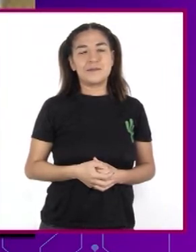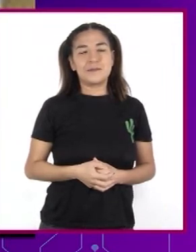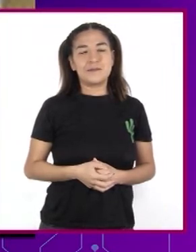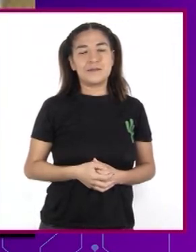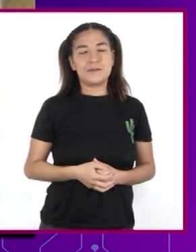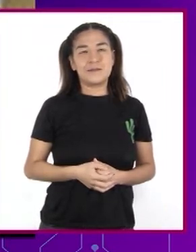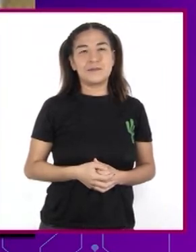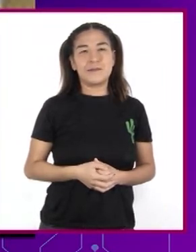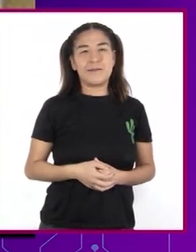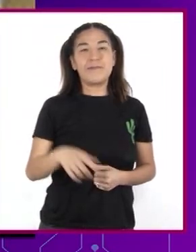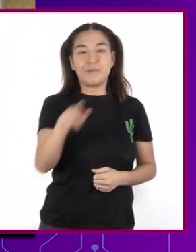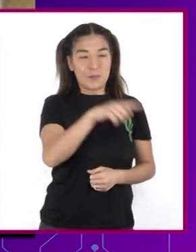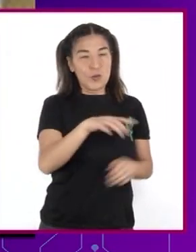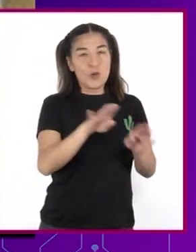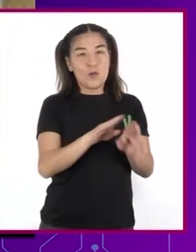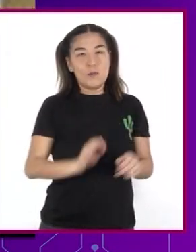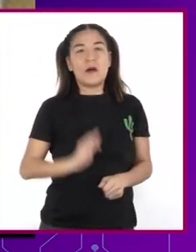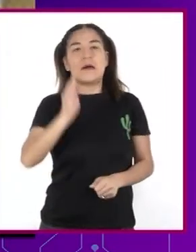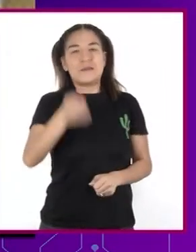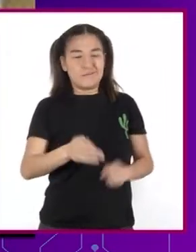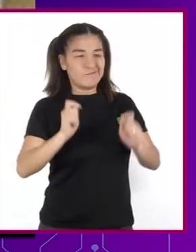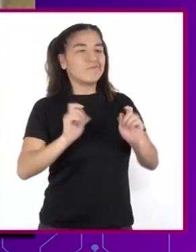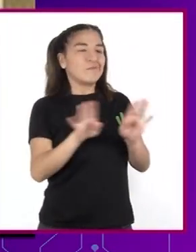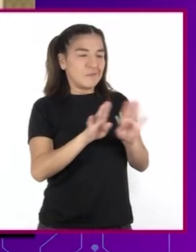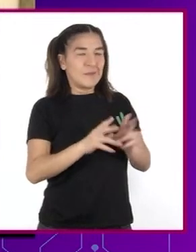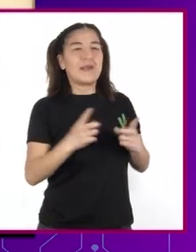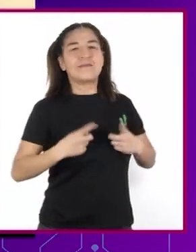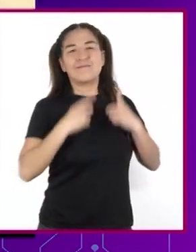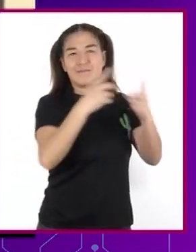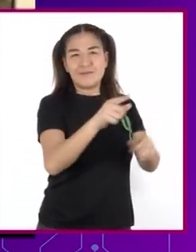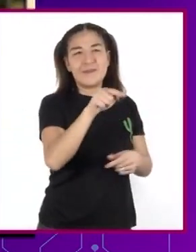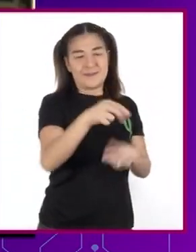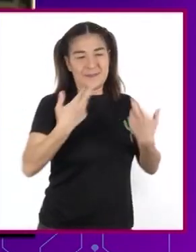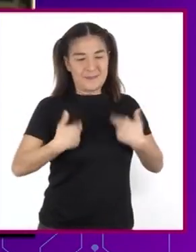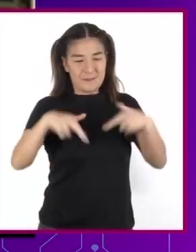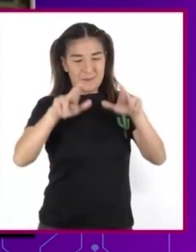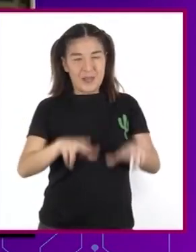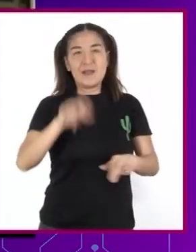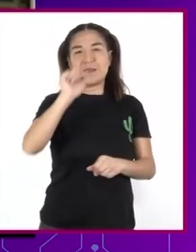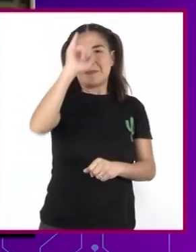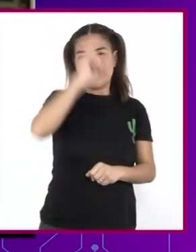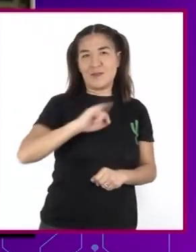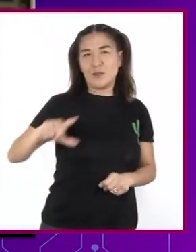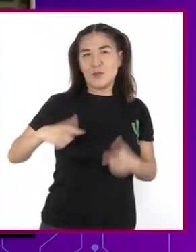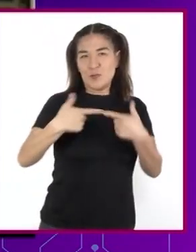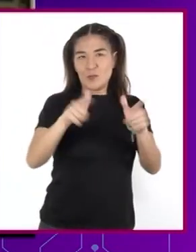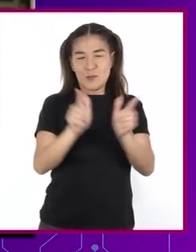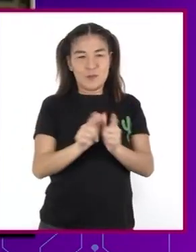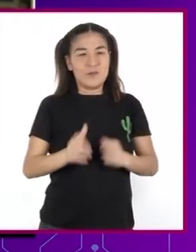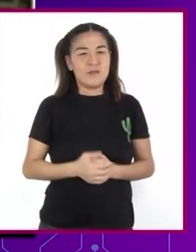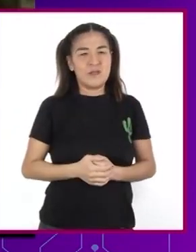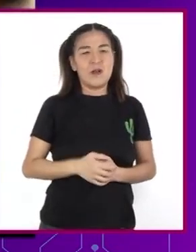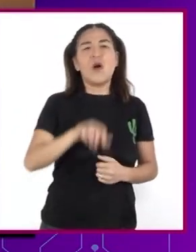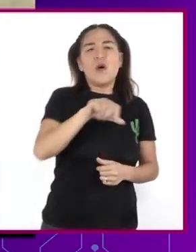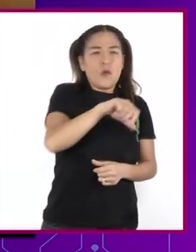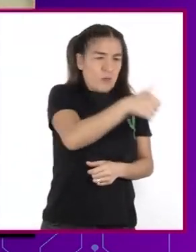Y permitirá la otra Ser la representante Del grupo Y la otra Le puede ayudar